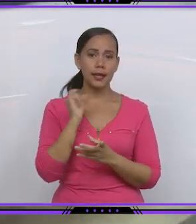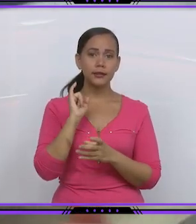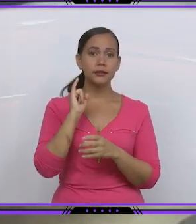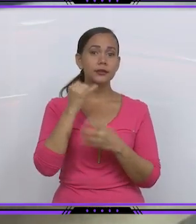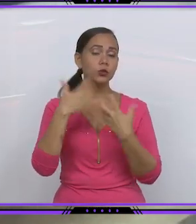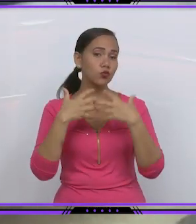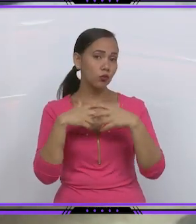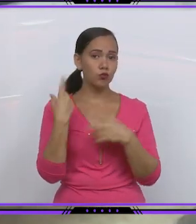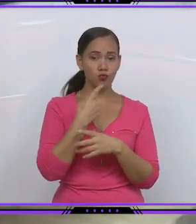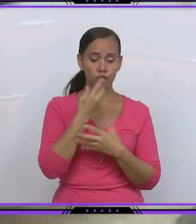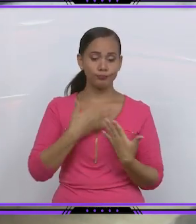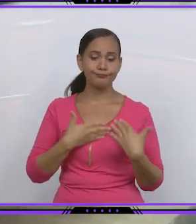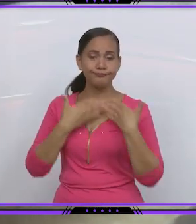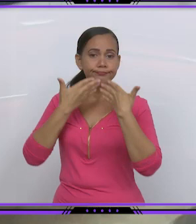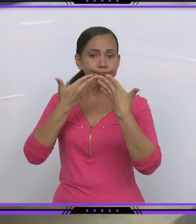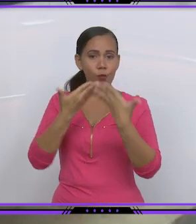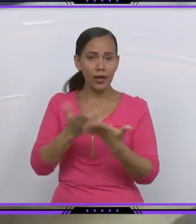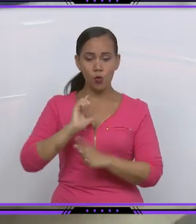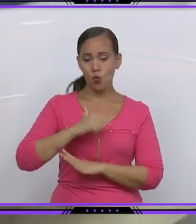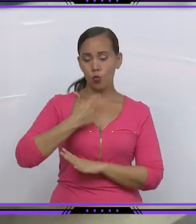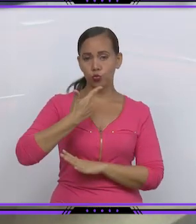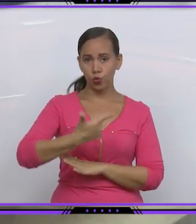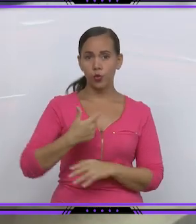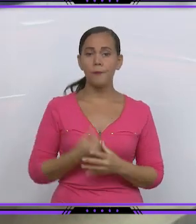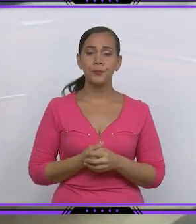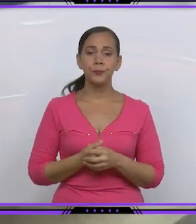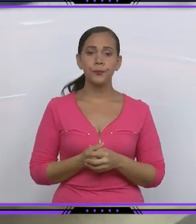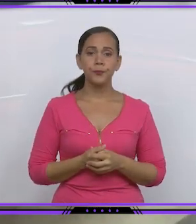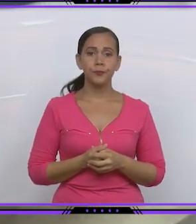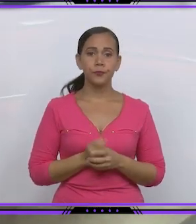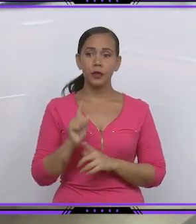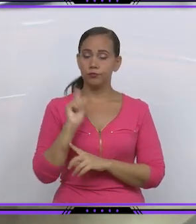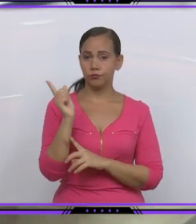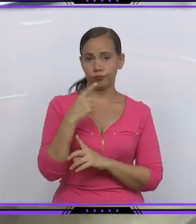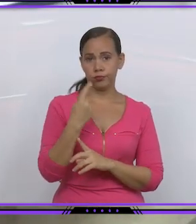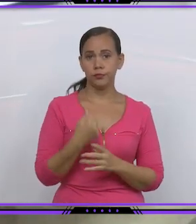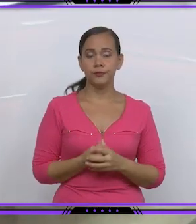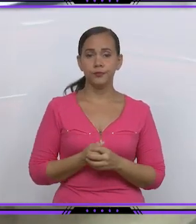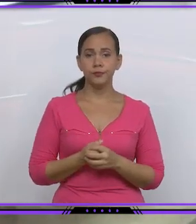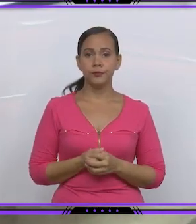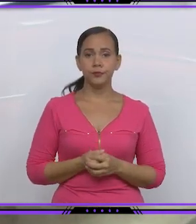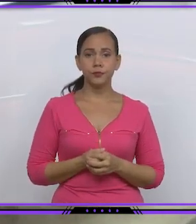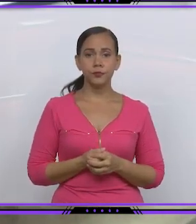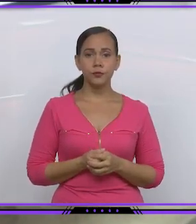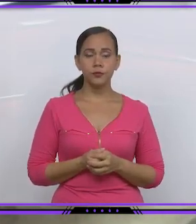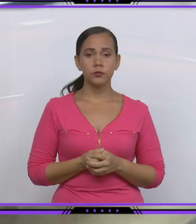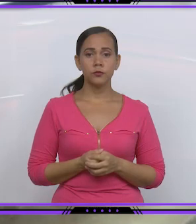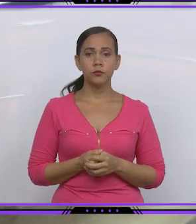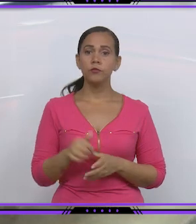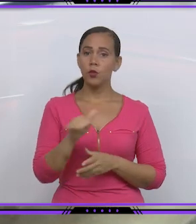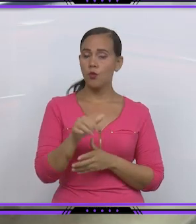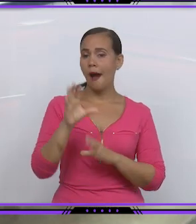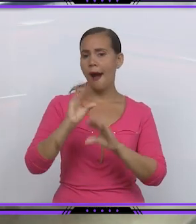institución y de todo lo que podamos aportar nosotros al sistema institucional de la cultura y institucional de todas las esferas de la sociedad. Se